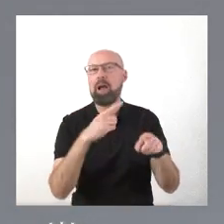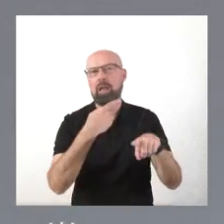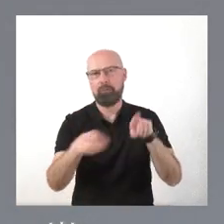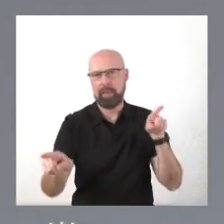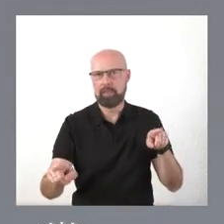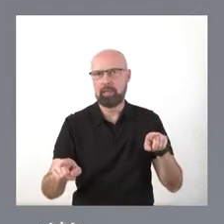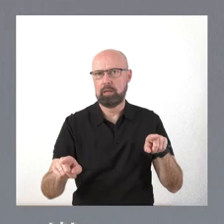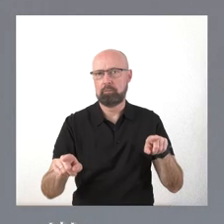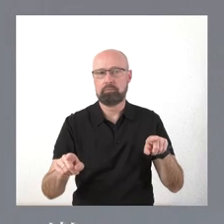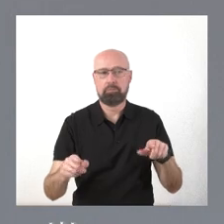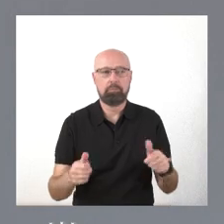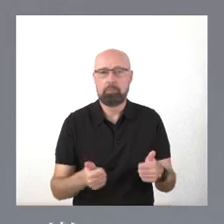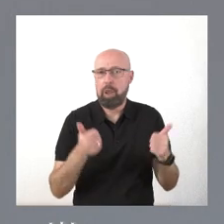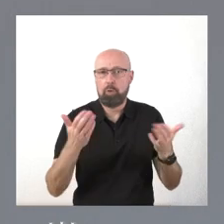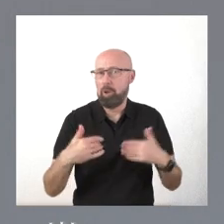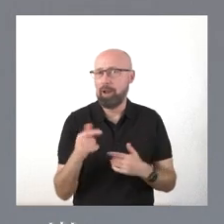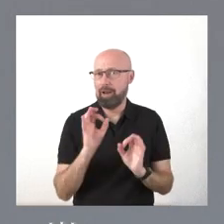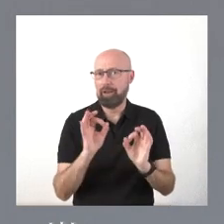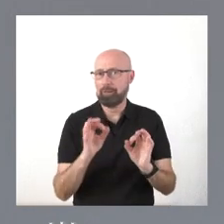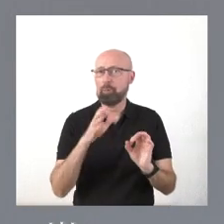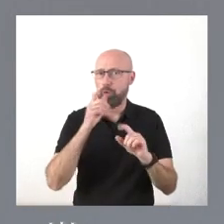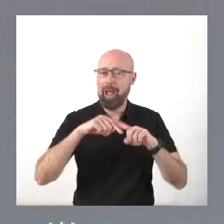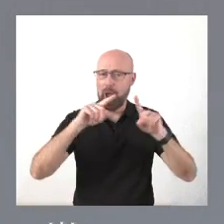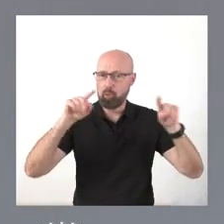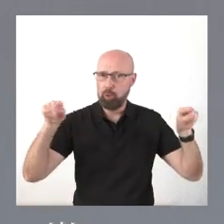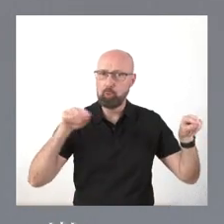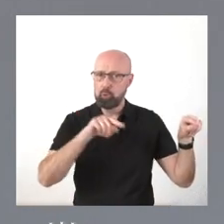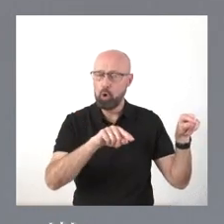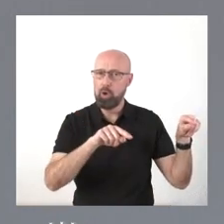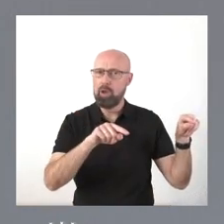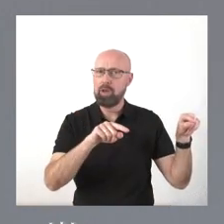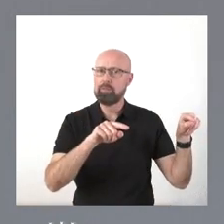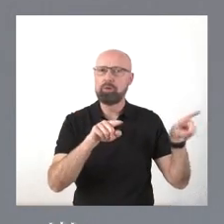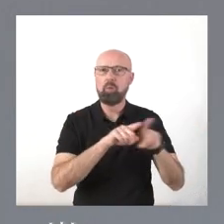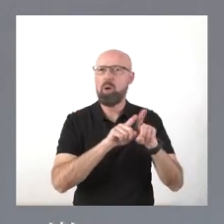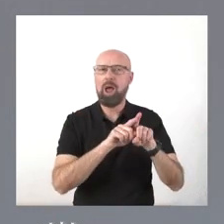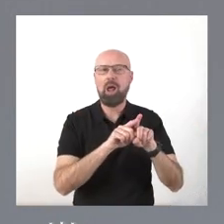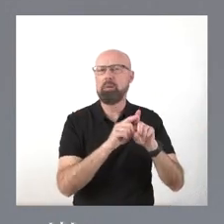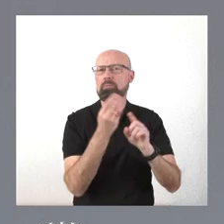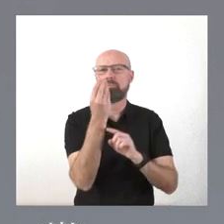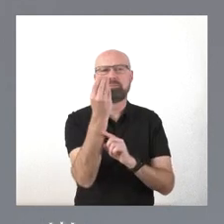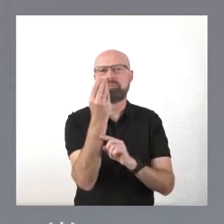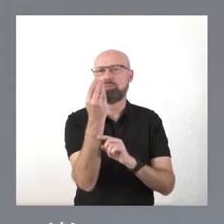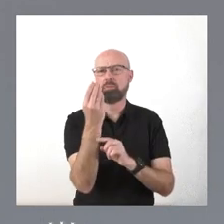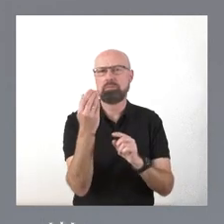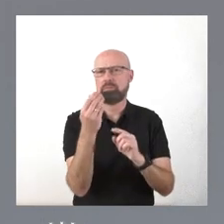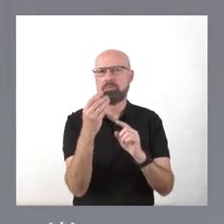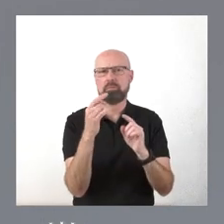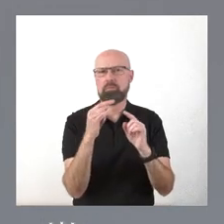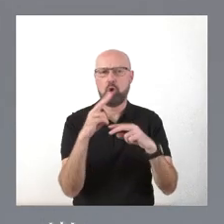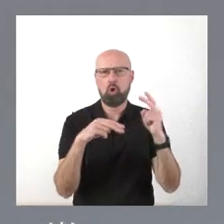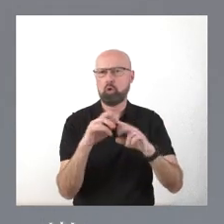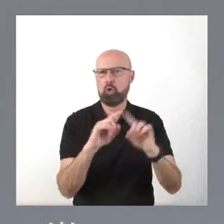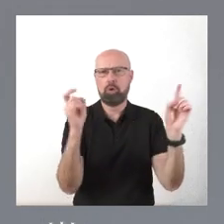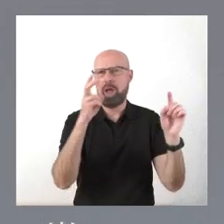No podía ser de otra manera. El acueducto es un edificio muy... Es una edificación, perdón, muy antigua, muy